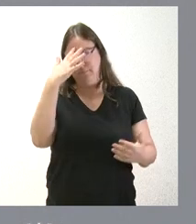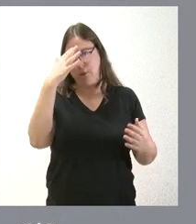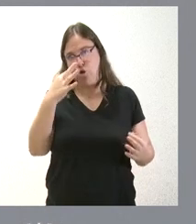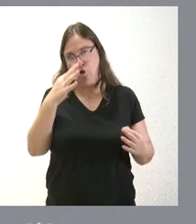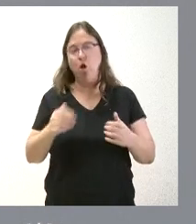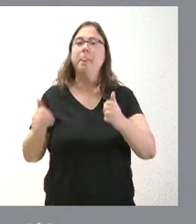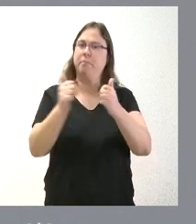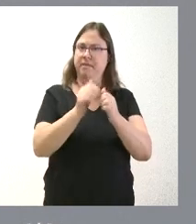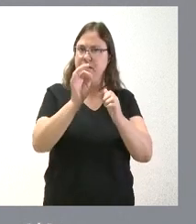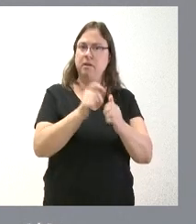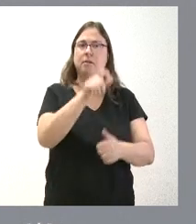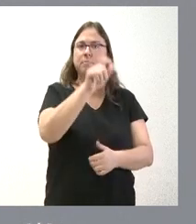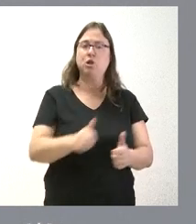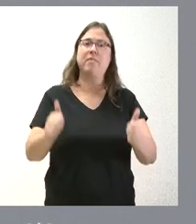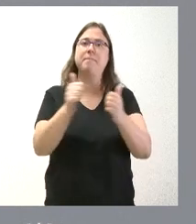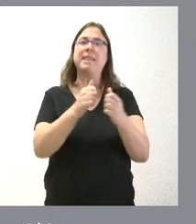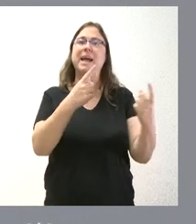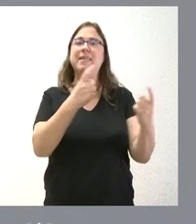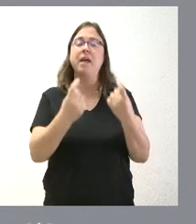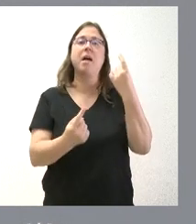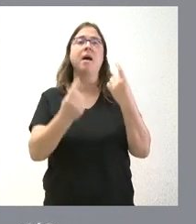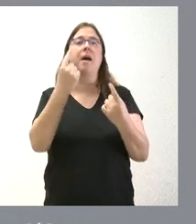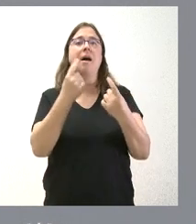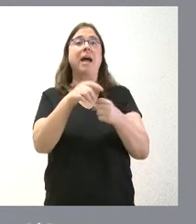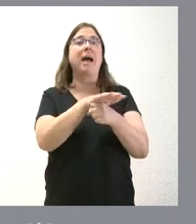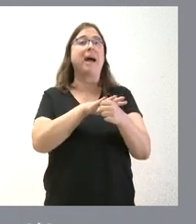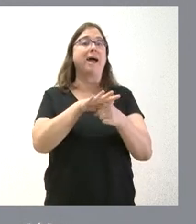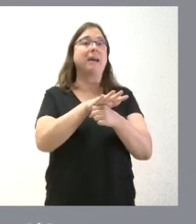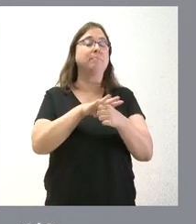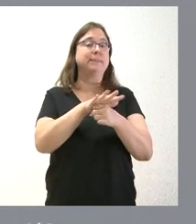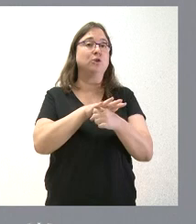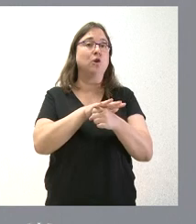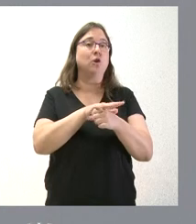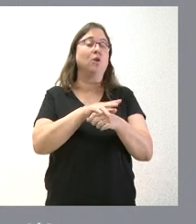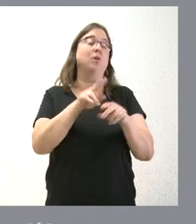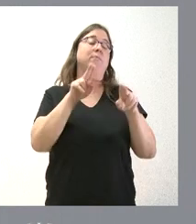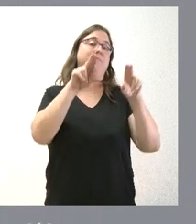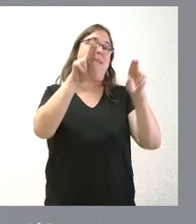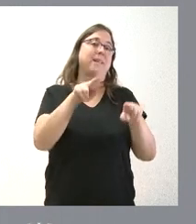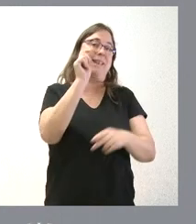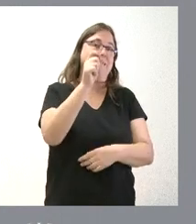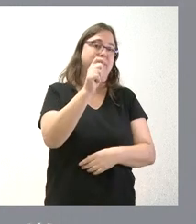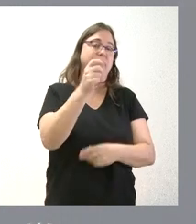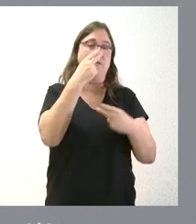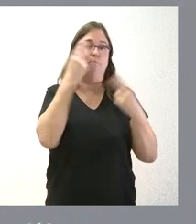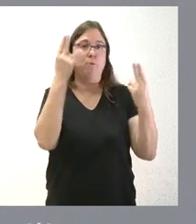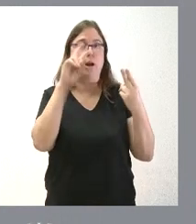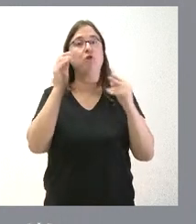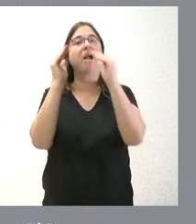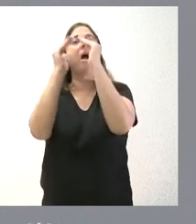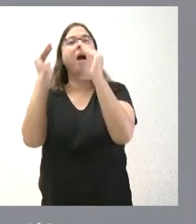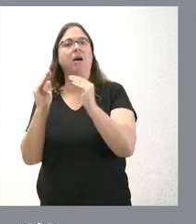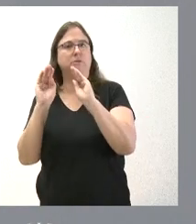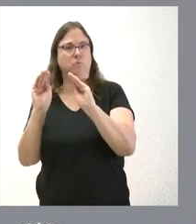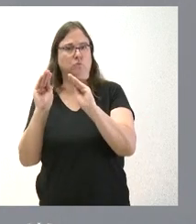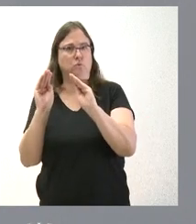dependientes siempre y con necesidades específicas, pero algunas en el ámbito de las residencias públicas y otras en su propio domicilio. por tanto,